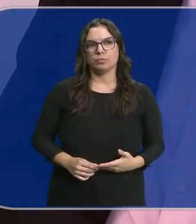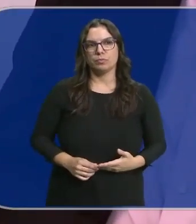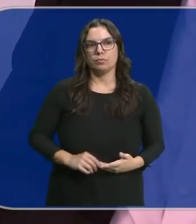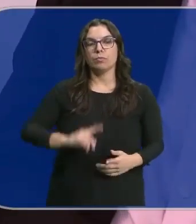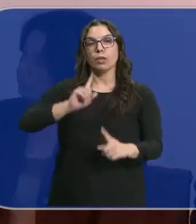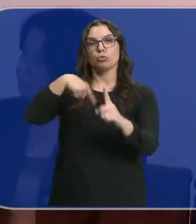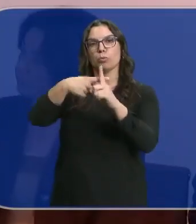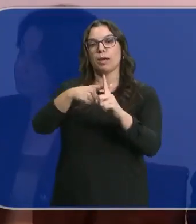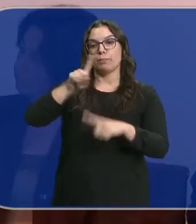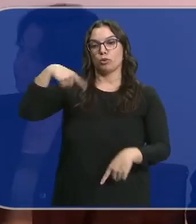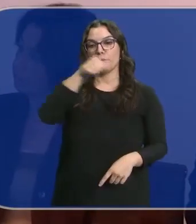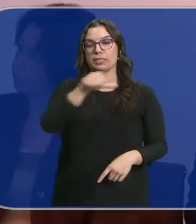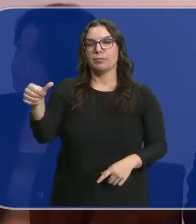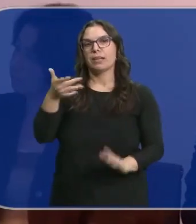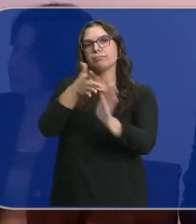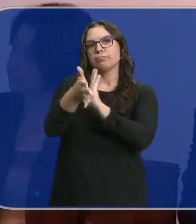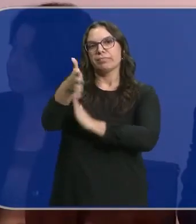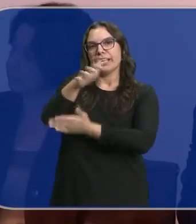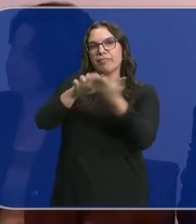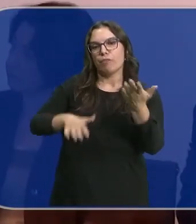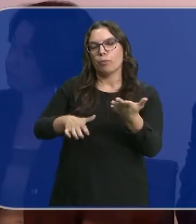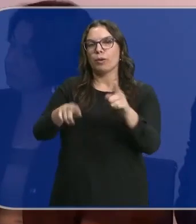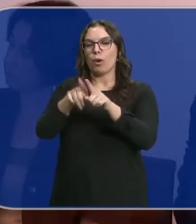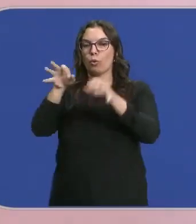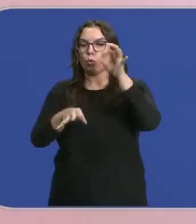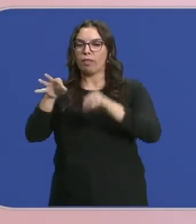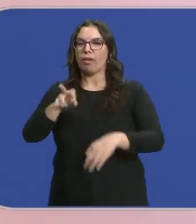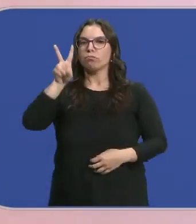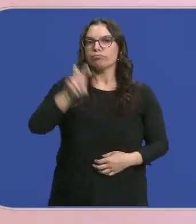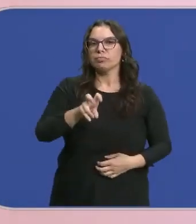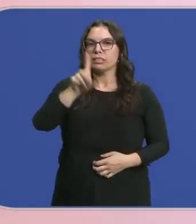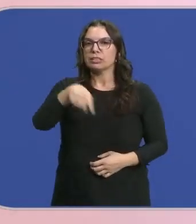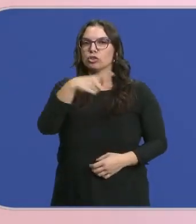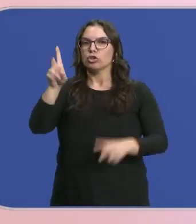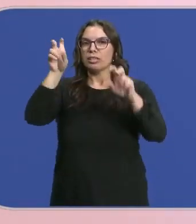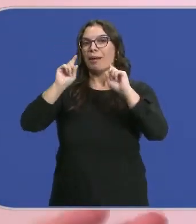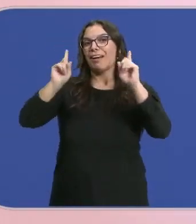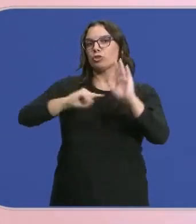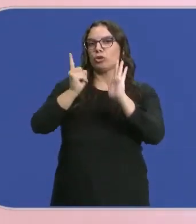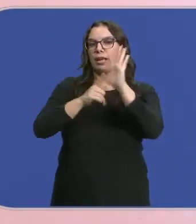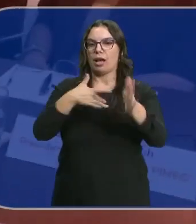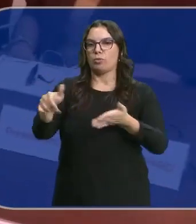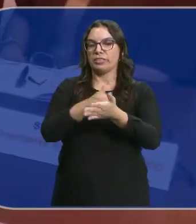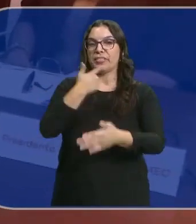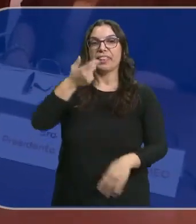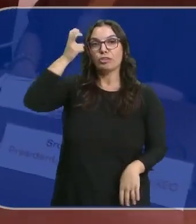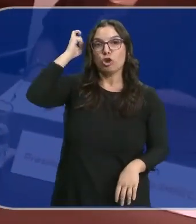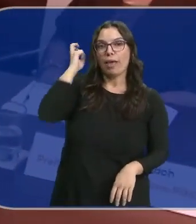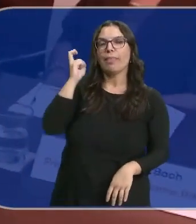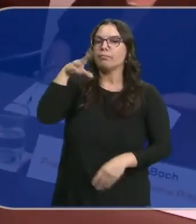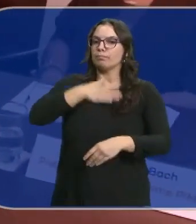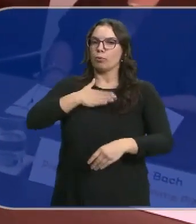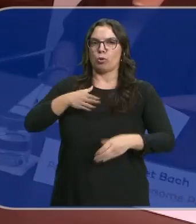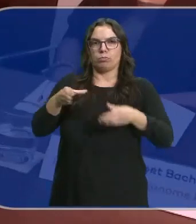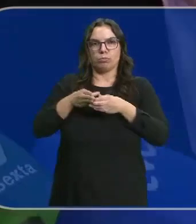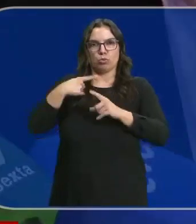Sumar dará a conocer la semana que viene su informe sobre el encaje jurídico de la hipotética ley de amnistía. Yolanda Díaz circunscribe ese estudio exclusivamente a su